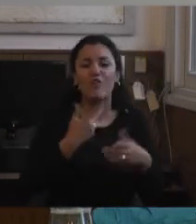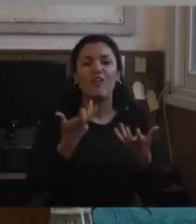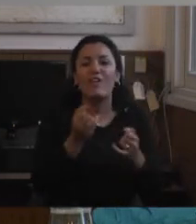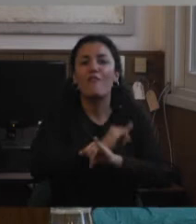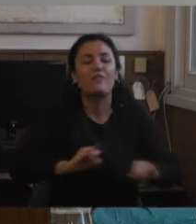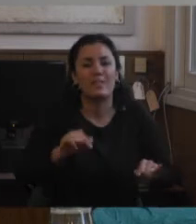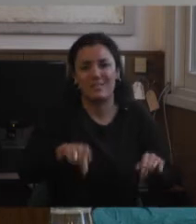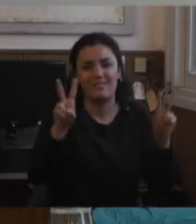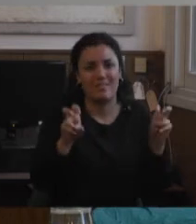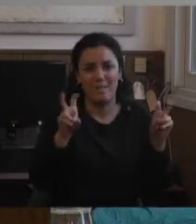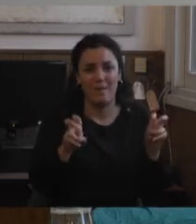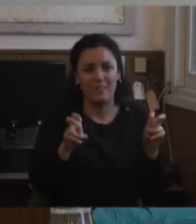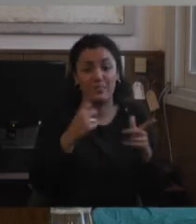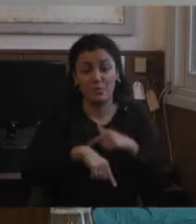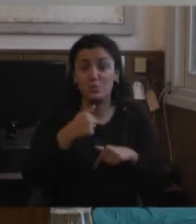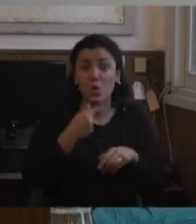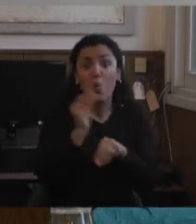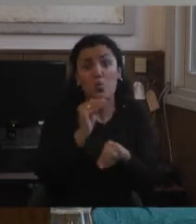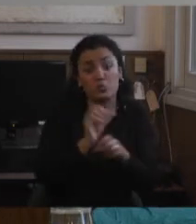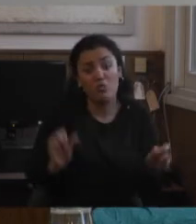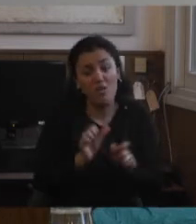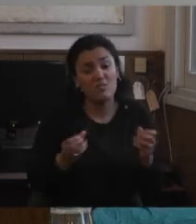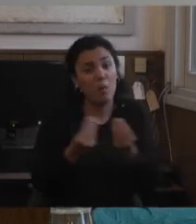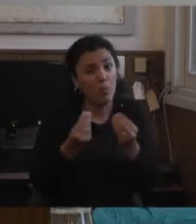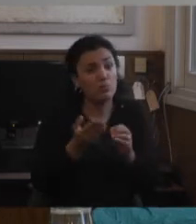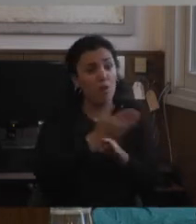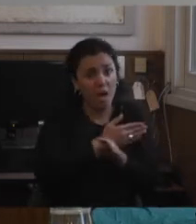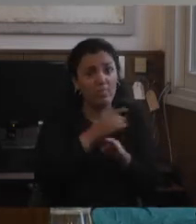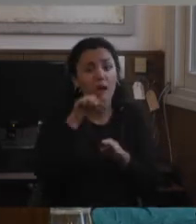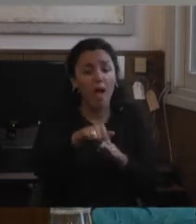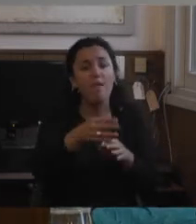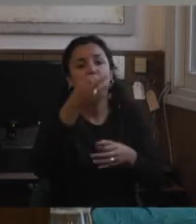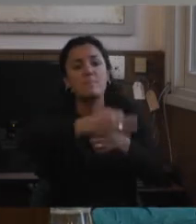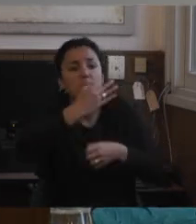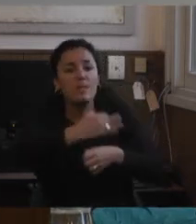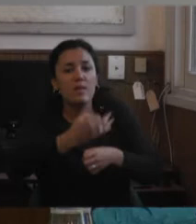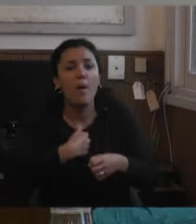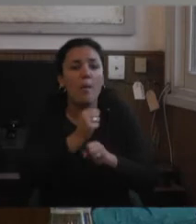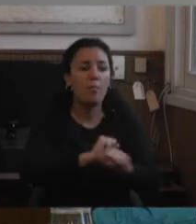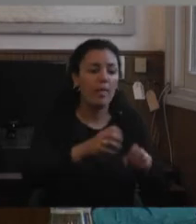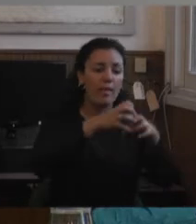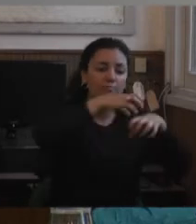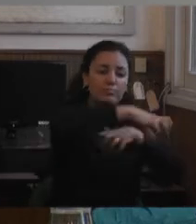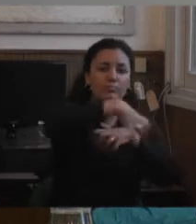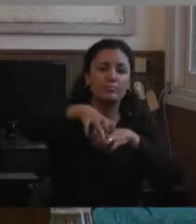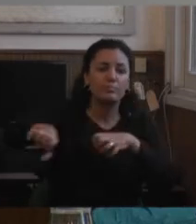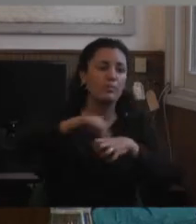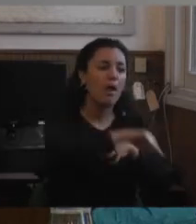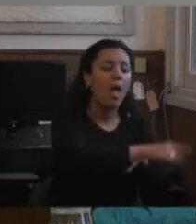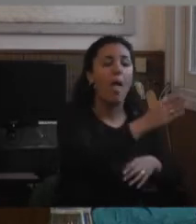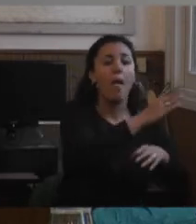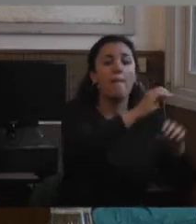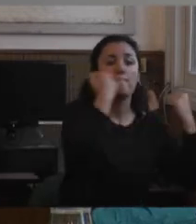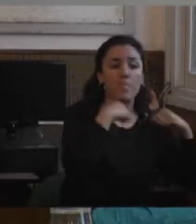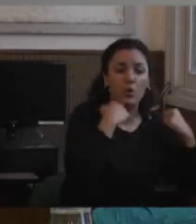que me enseñaban era que la discapacidad, en términos generales, se podía dividir en intelectual, en motores, en auditiva y en